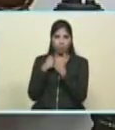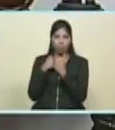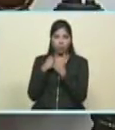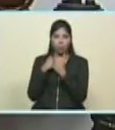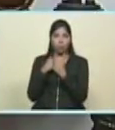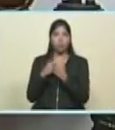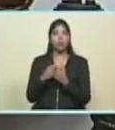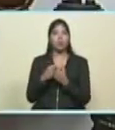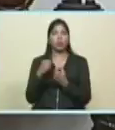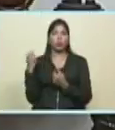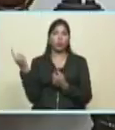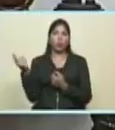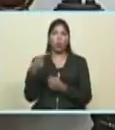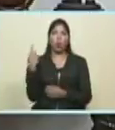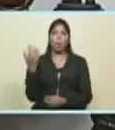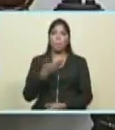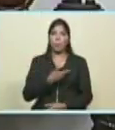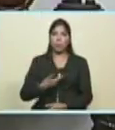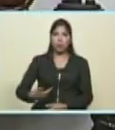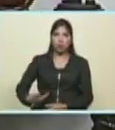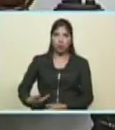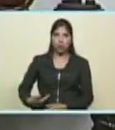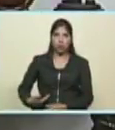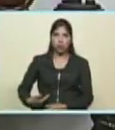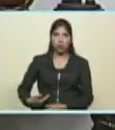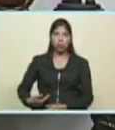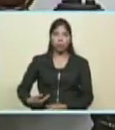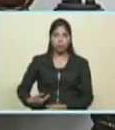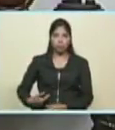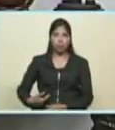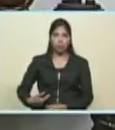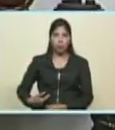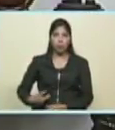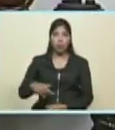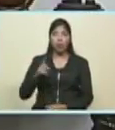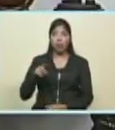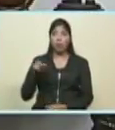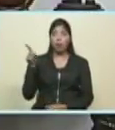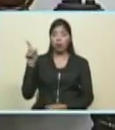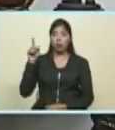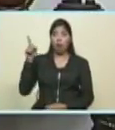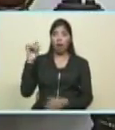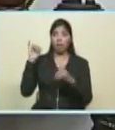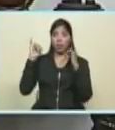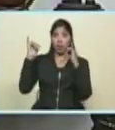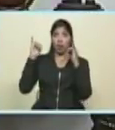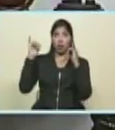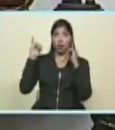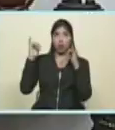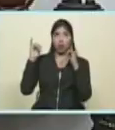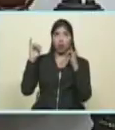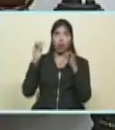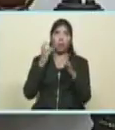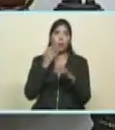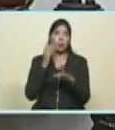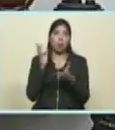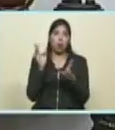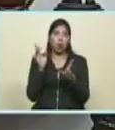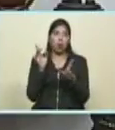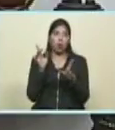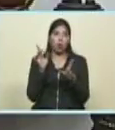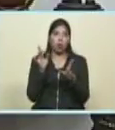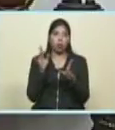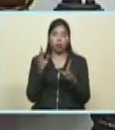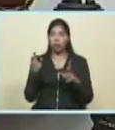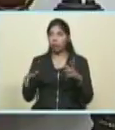todos los presidentes y además de la fiesta que se armaba cuando transitábamos entre los